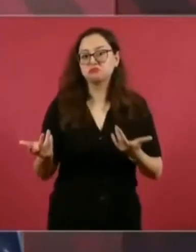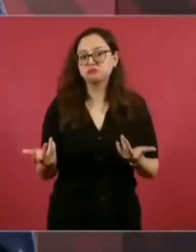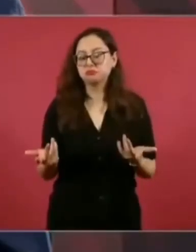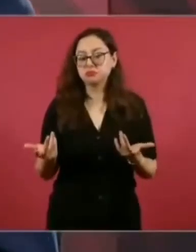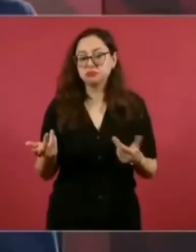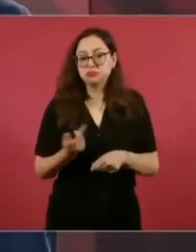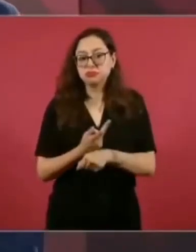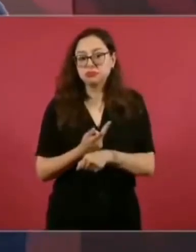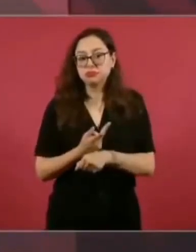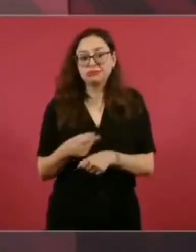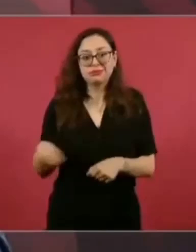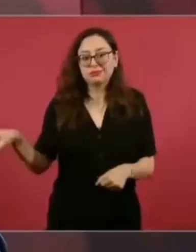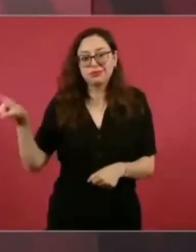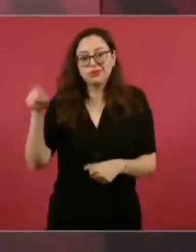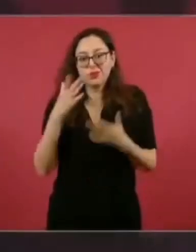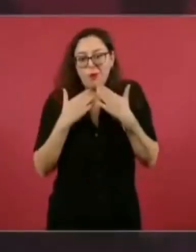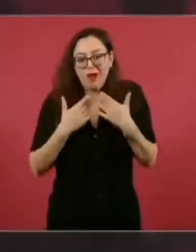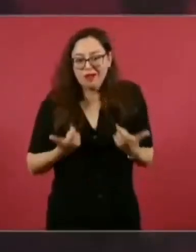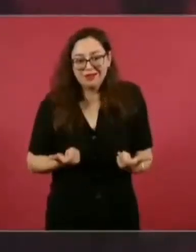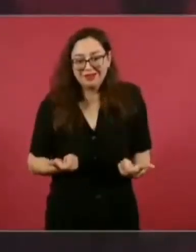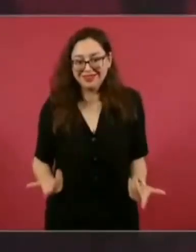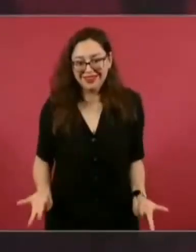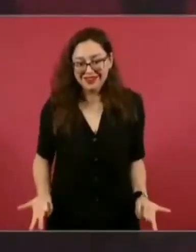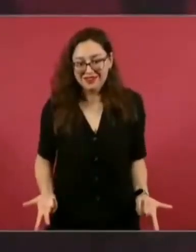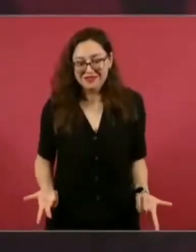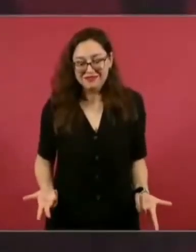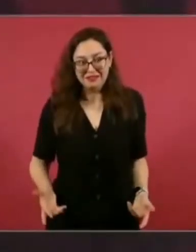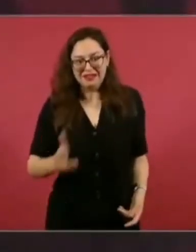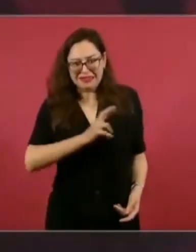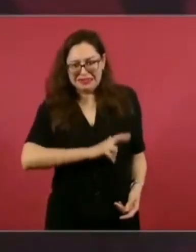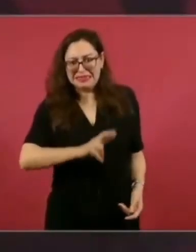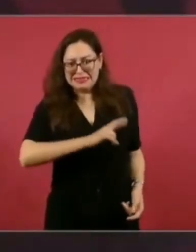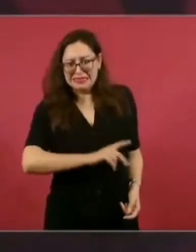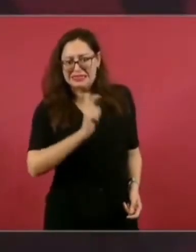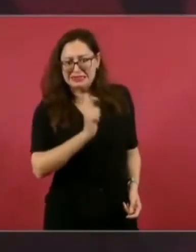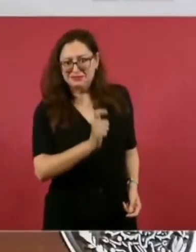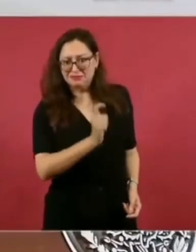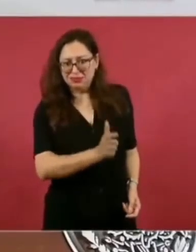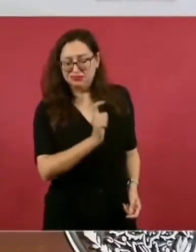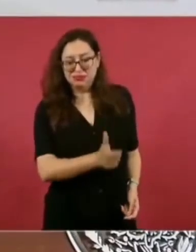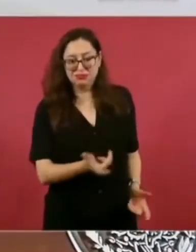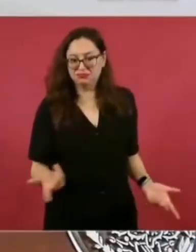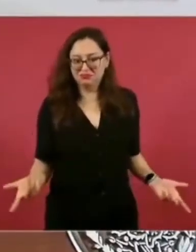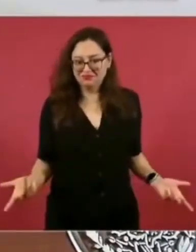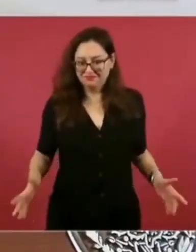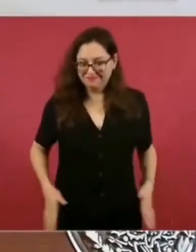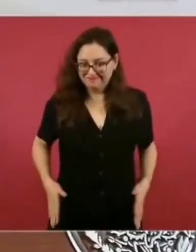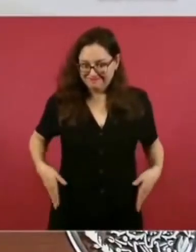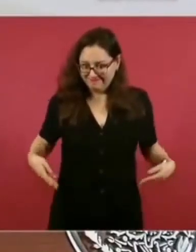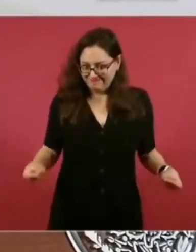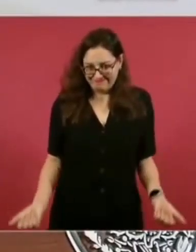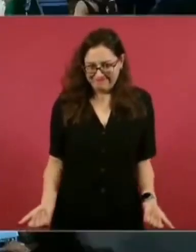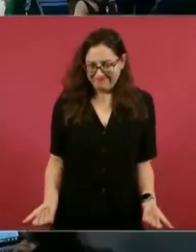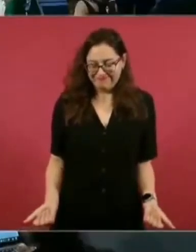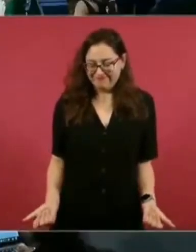Porque la mayoría del pueblo no tiene para pagar colegiaturas para sus hijos,